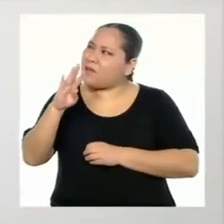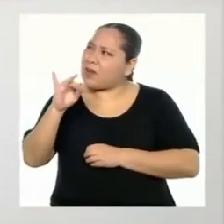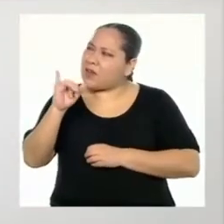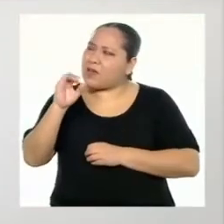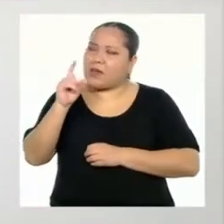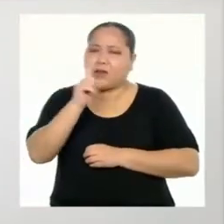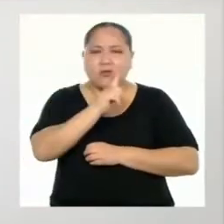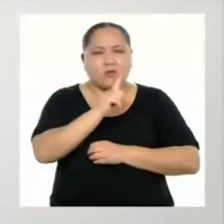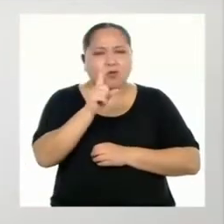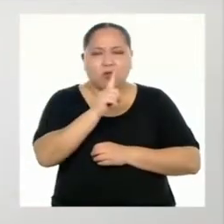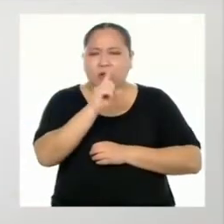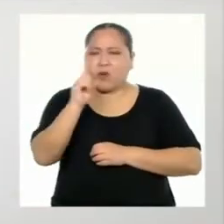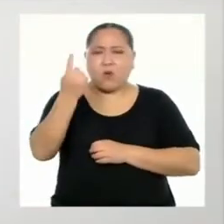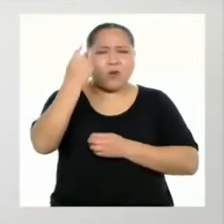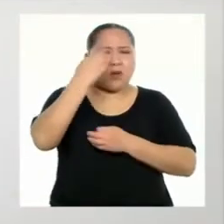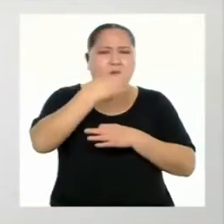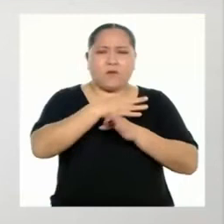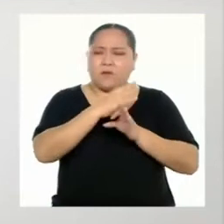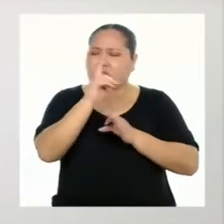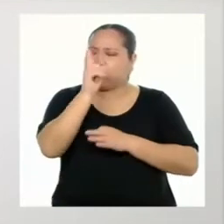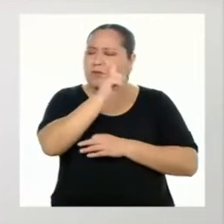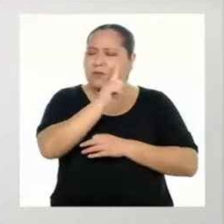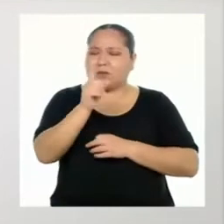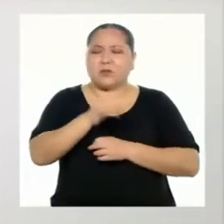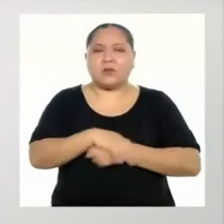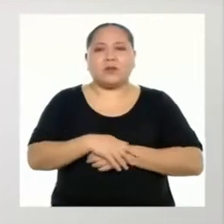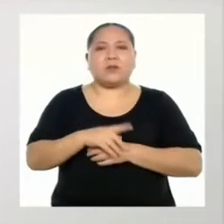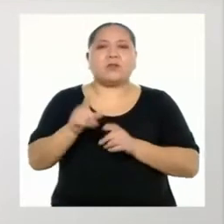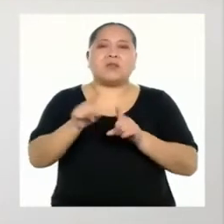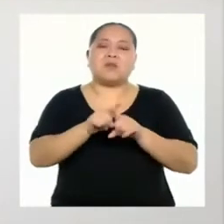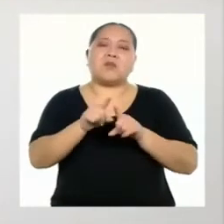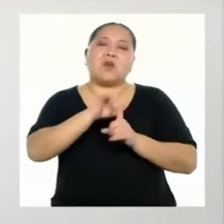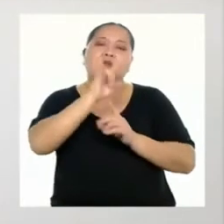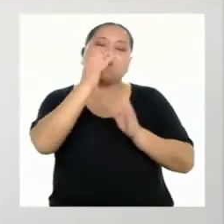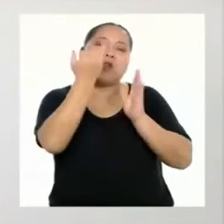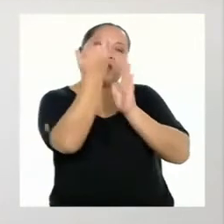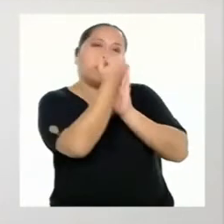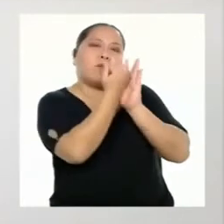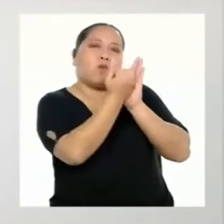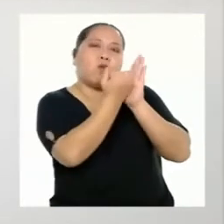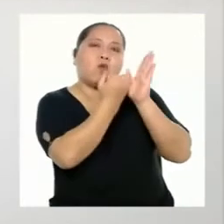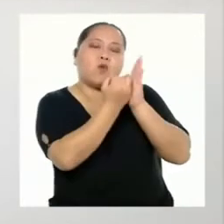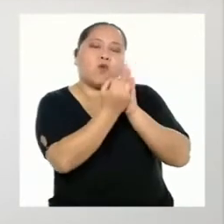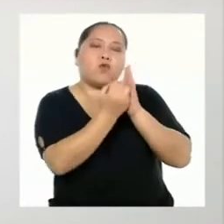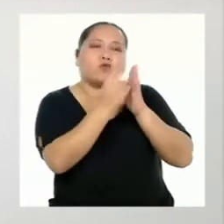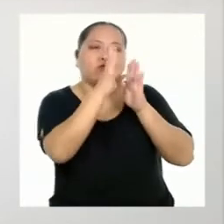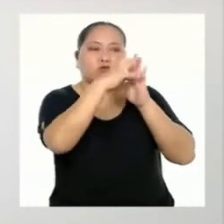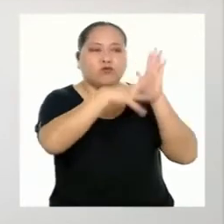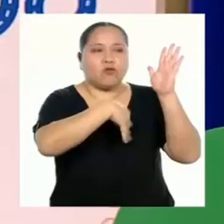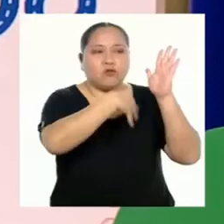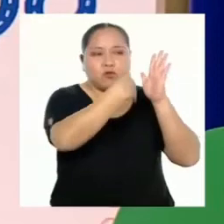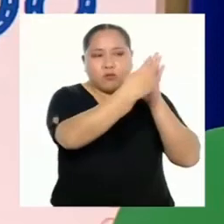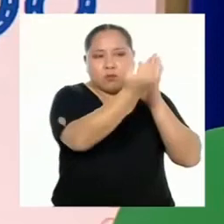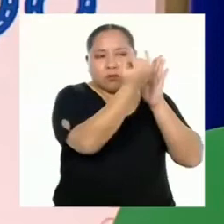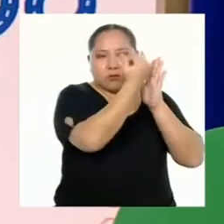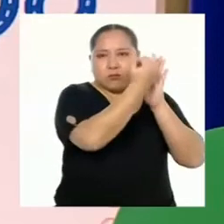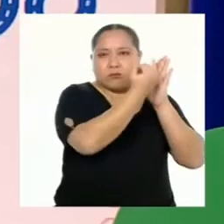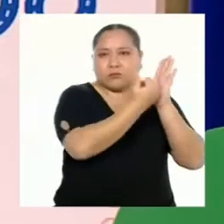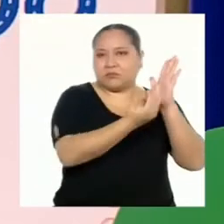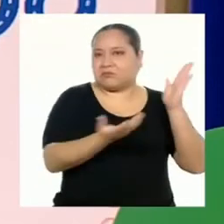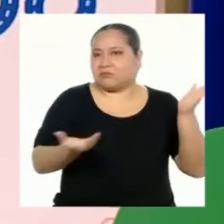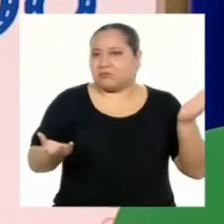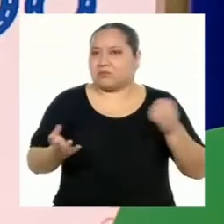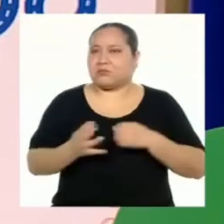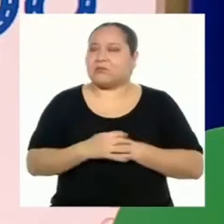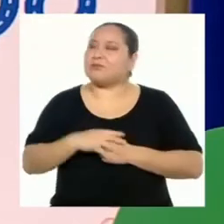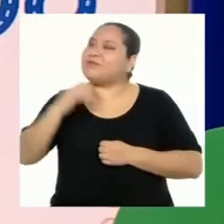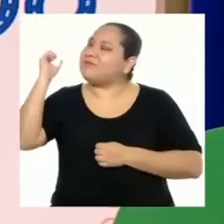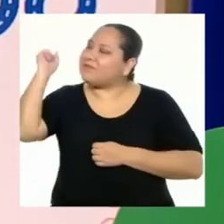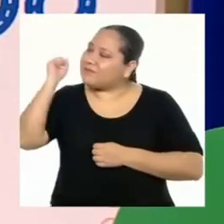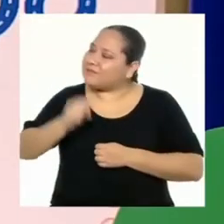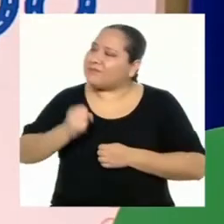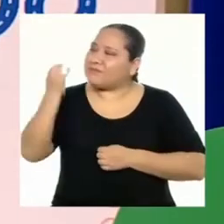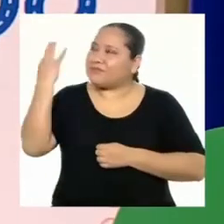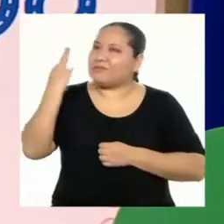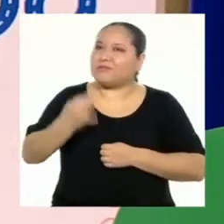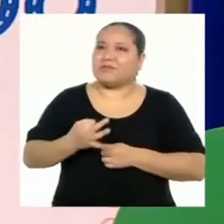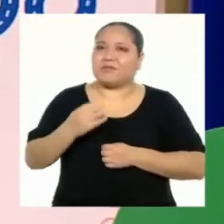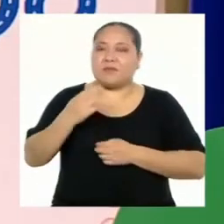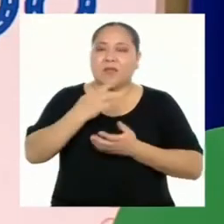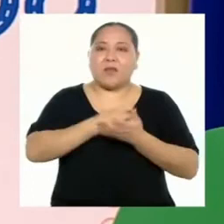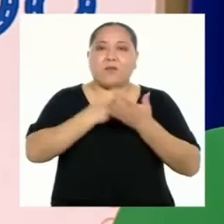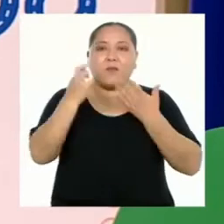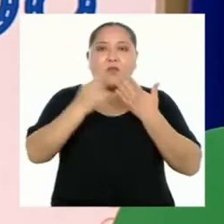única manera. Podemos utilizar también dibujos, esquemas, gráficas. Claro, es cierto.